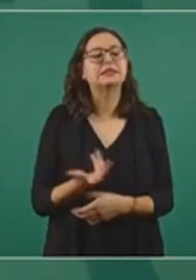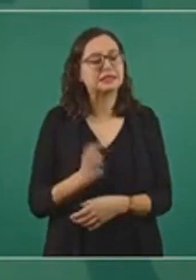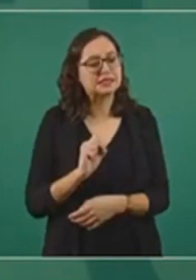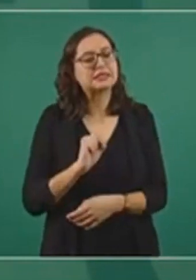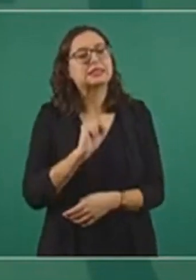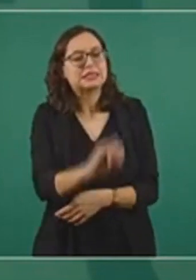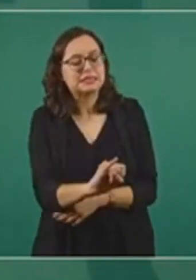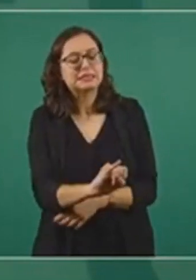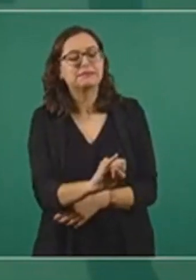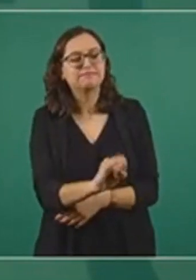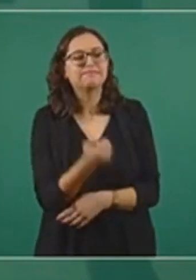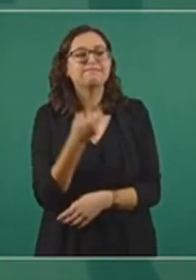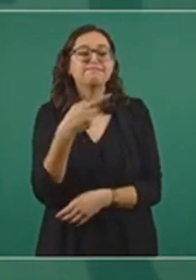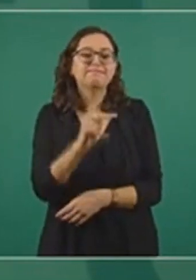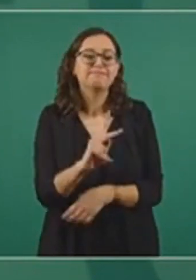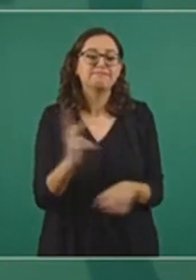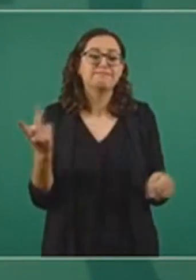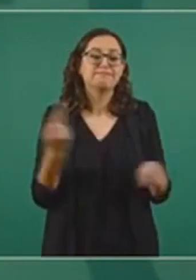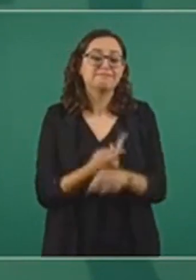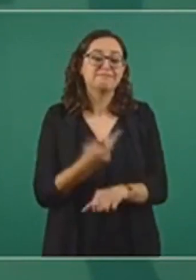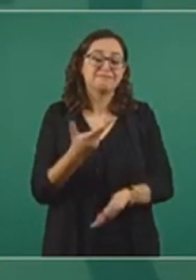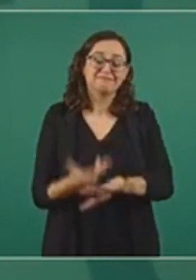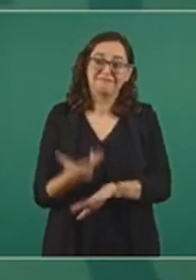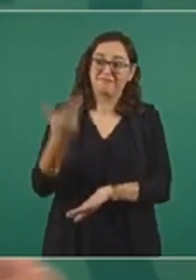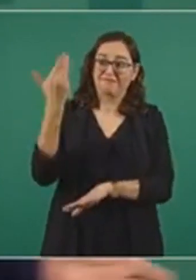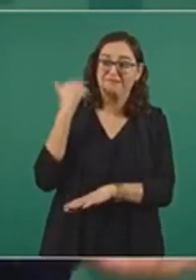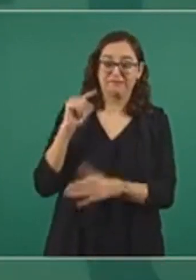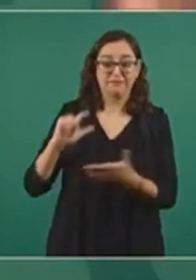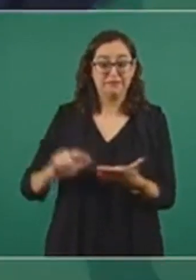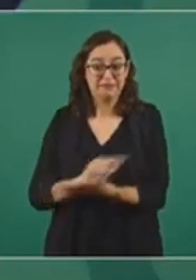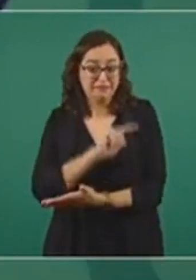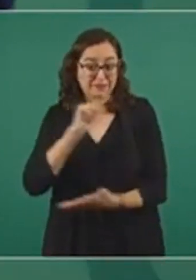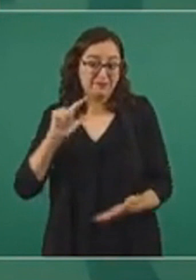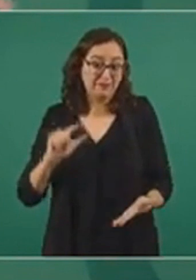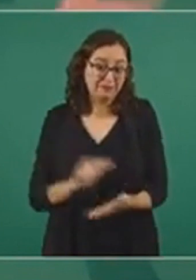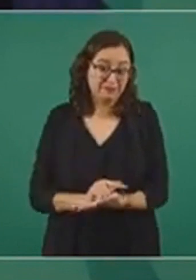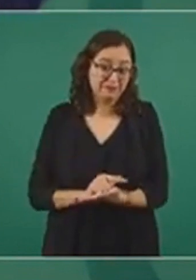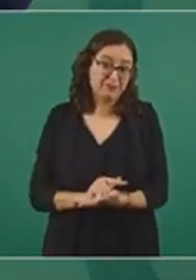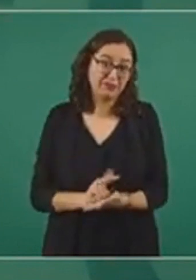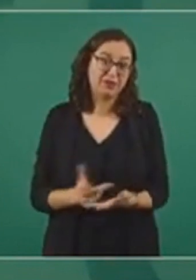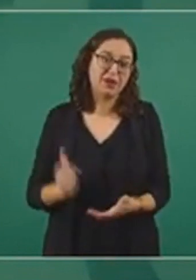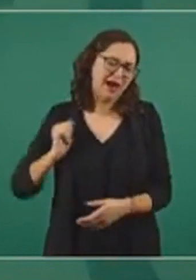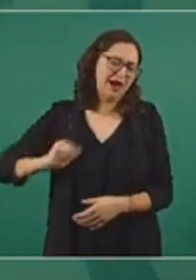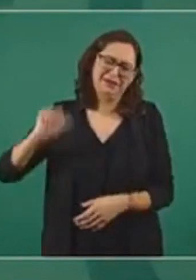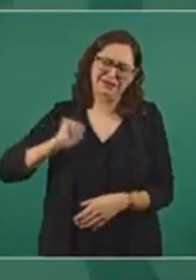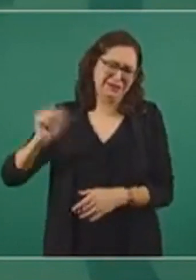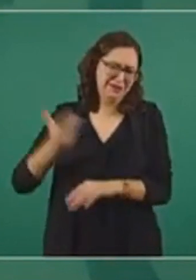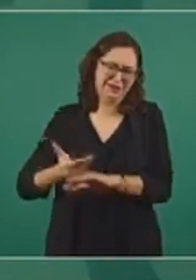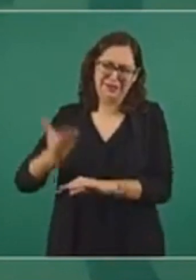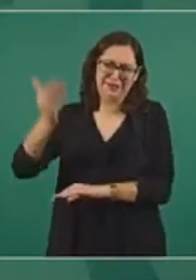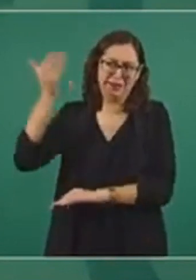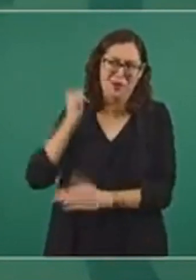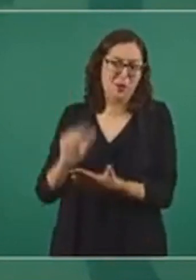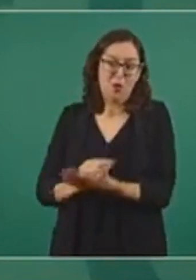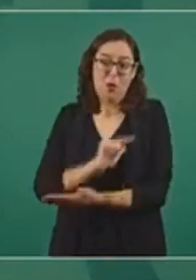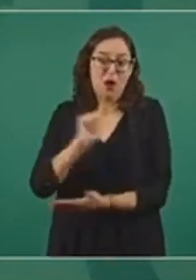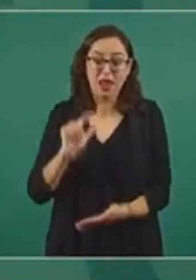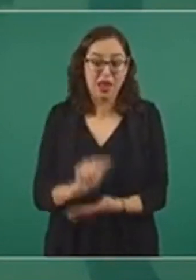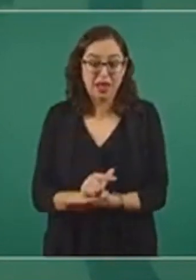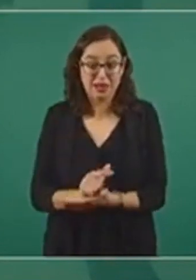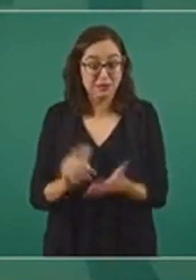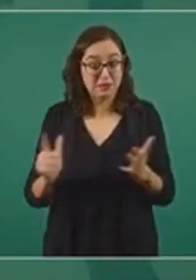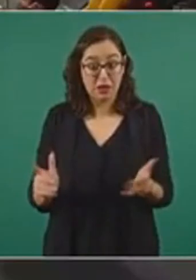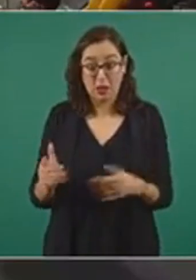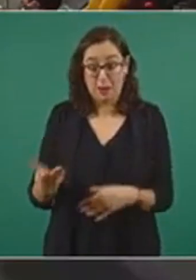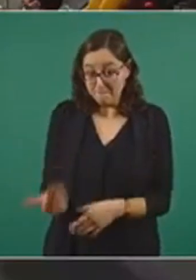legislación que se hizo en su momento, este es un asunto que viene de tiempo atrás, no surgió con